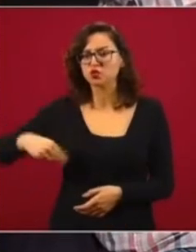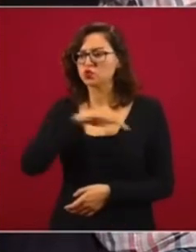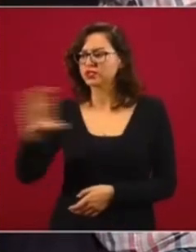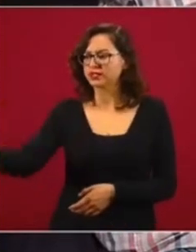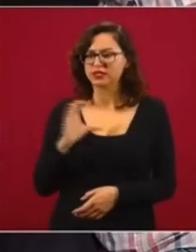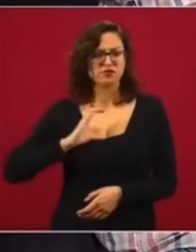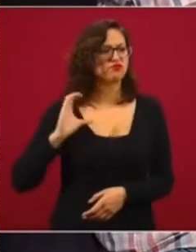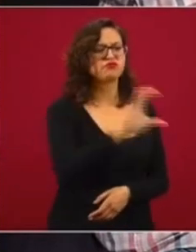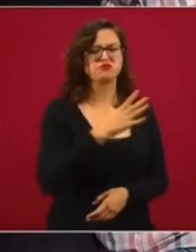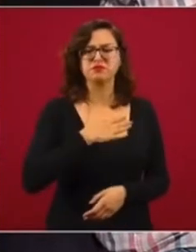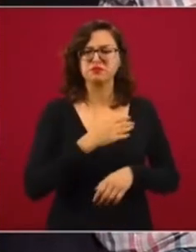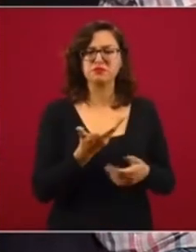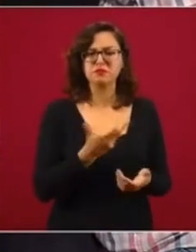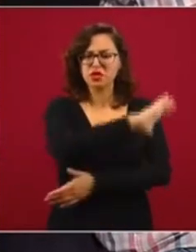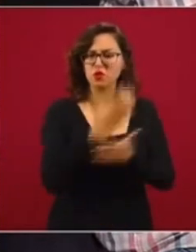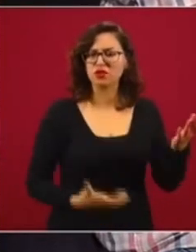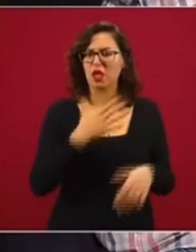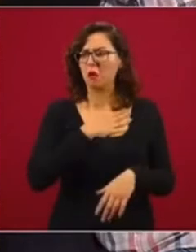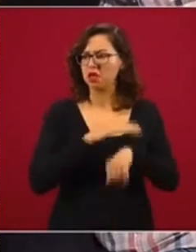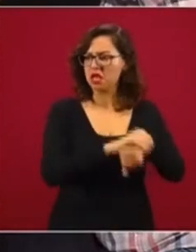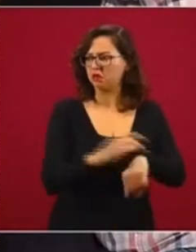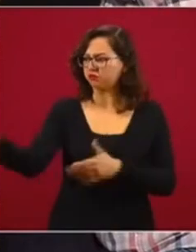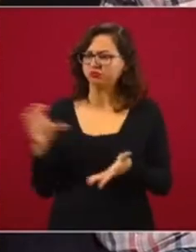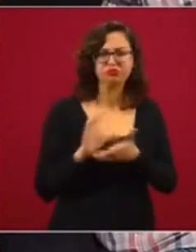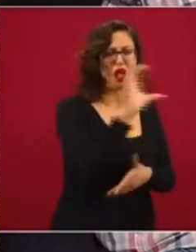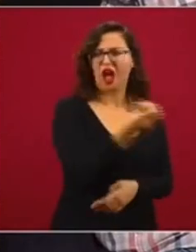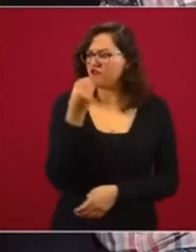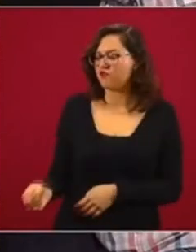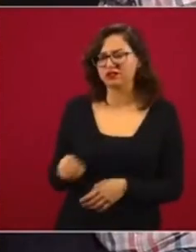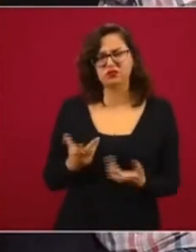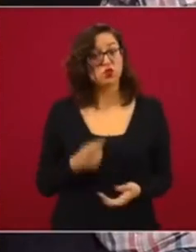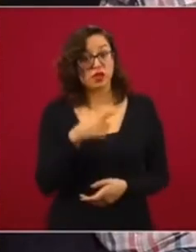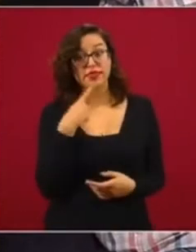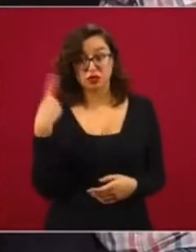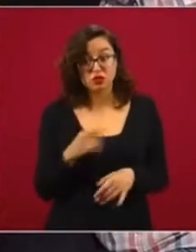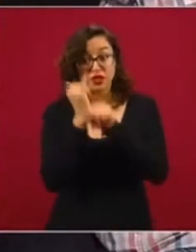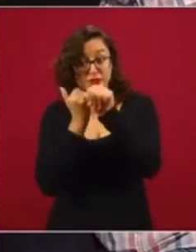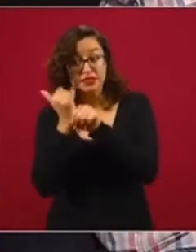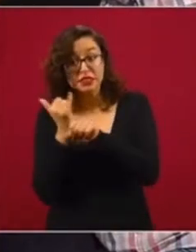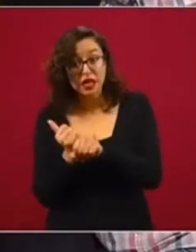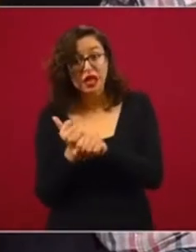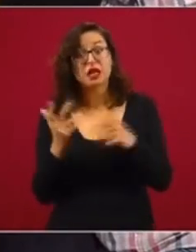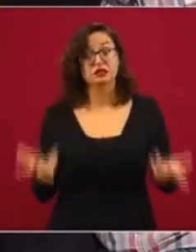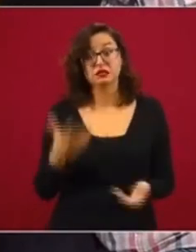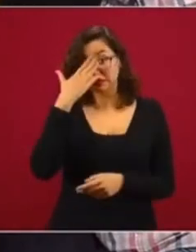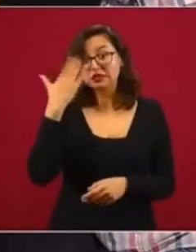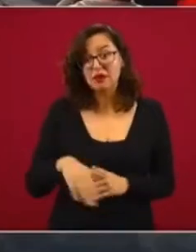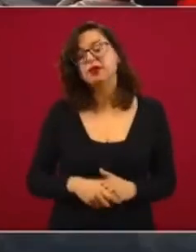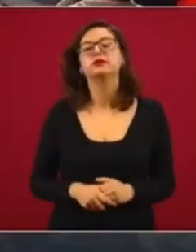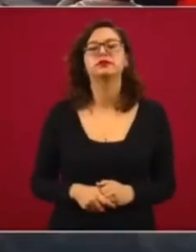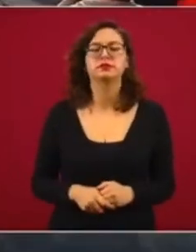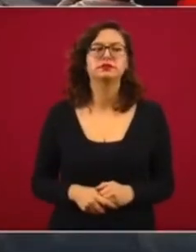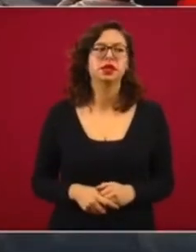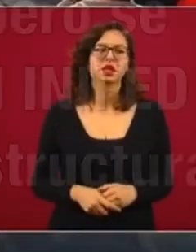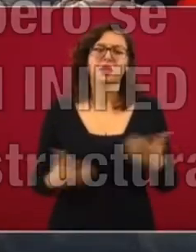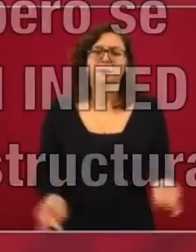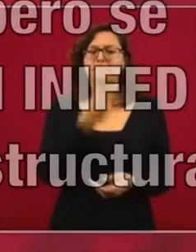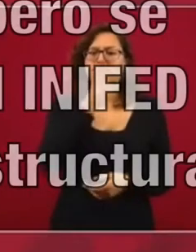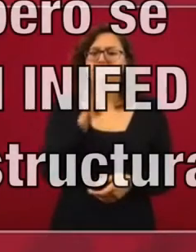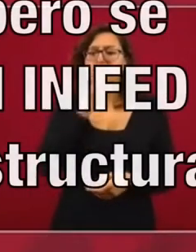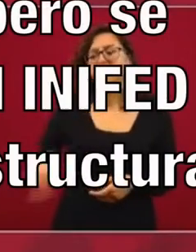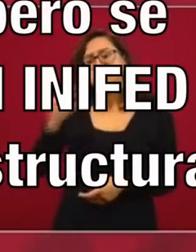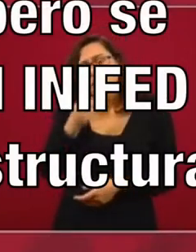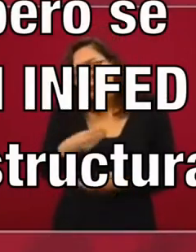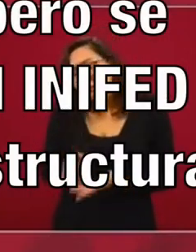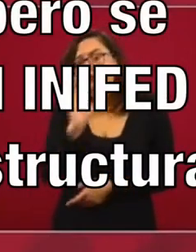a contratistas a modo. Yo le quería preguntar si van a investigar estas denuncias y también si el secretario Moctezuma tiene conocimiento de estas denuncias. Sí, pues yo le diría a los padres de familia que no